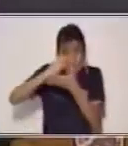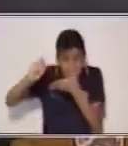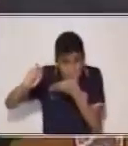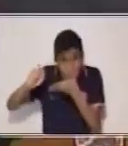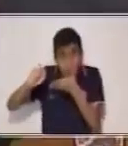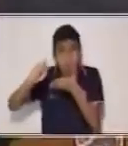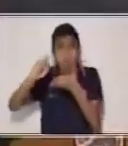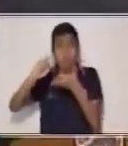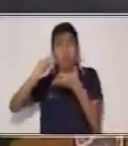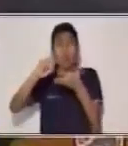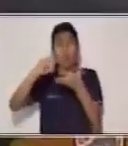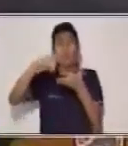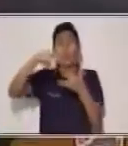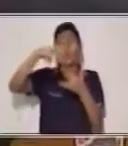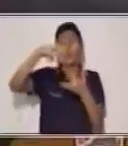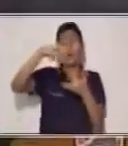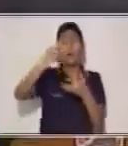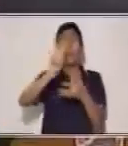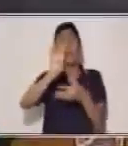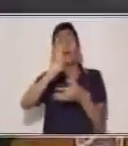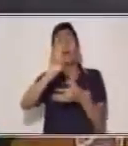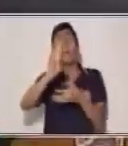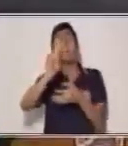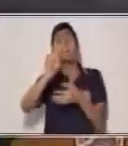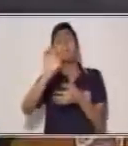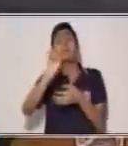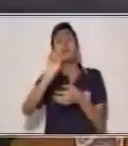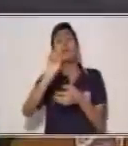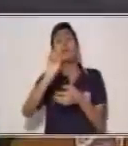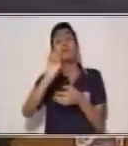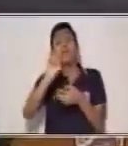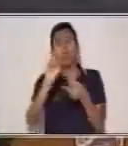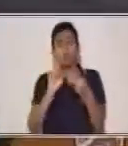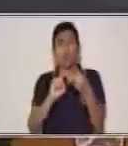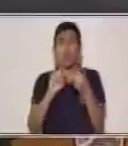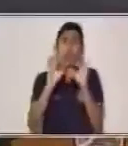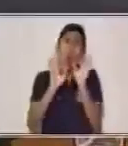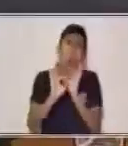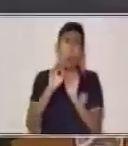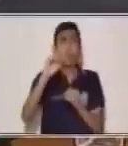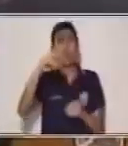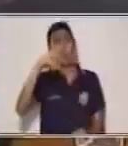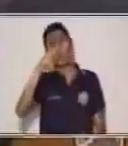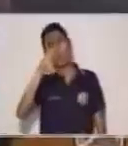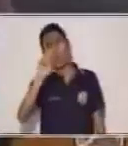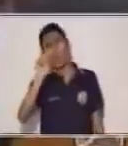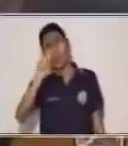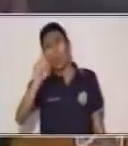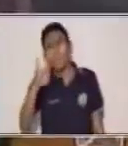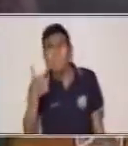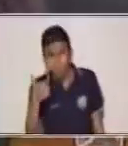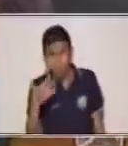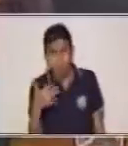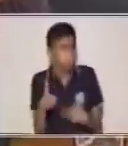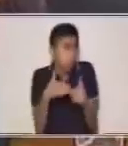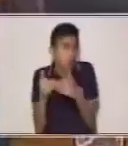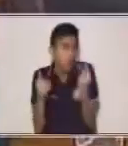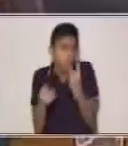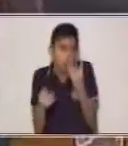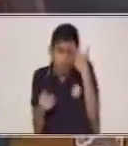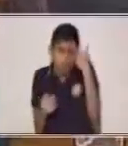o en prosa? Aquí es una característica muy relevante. Los temas.